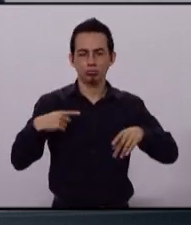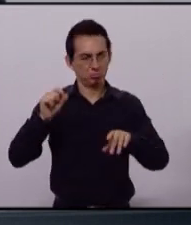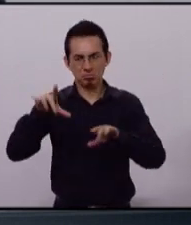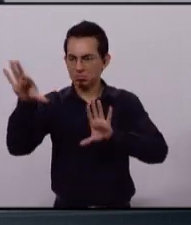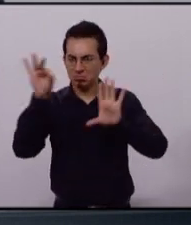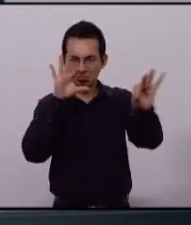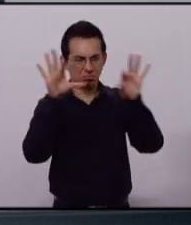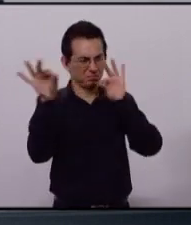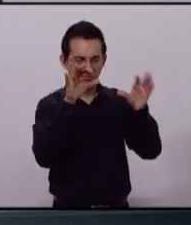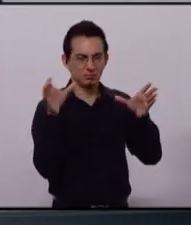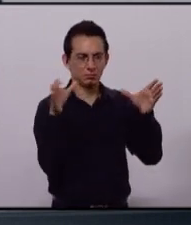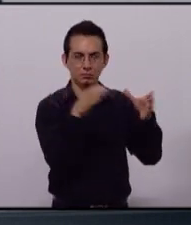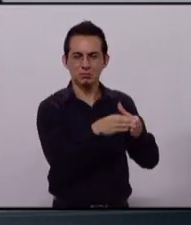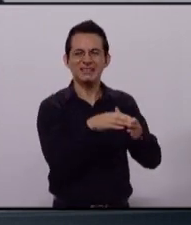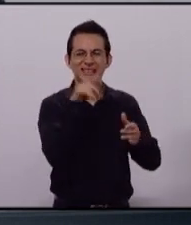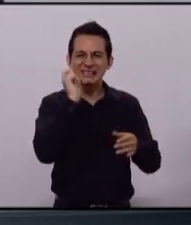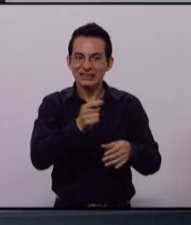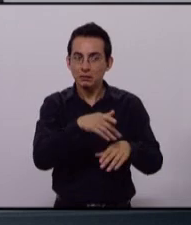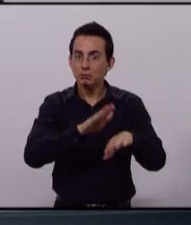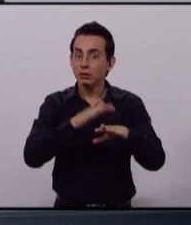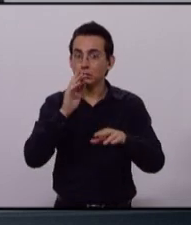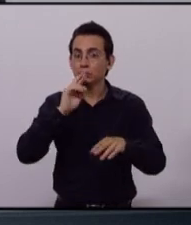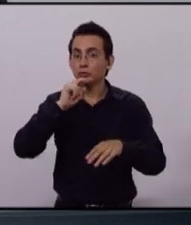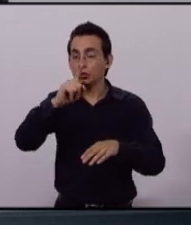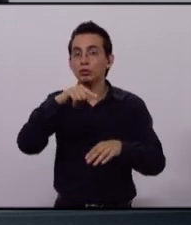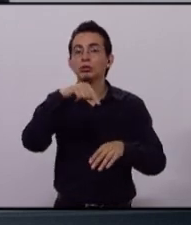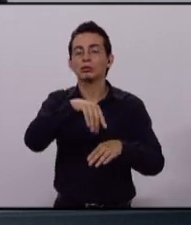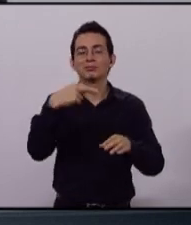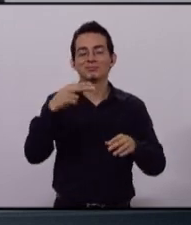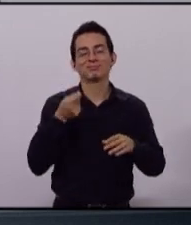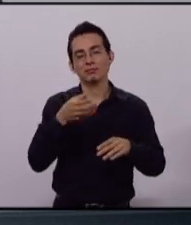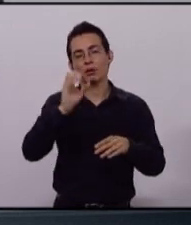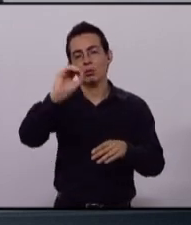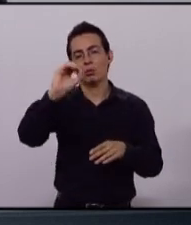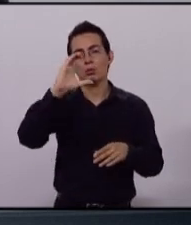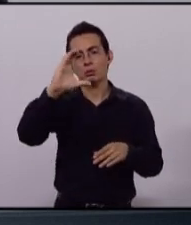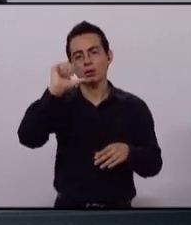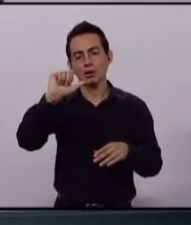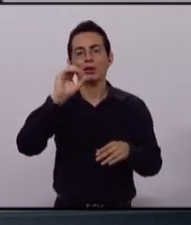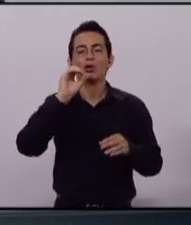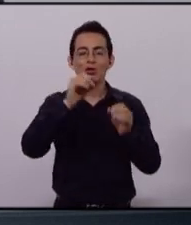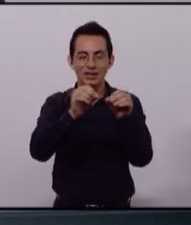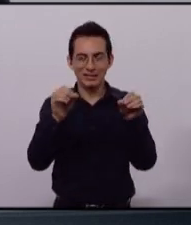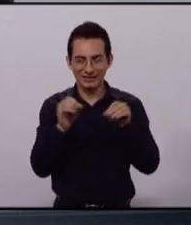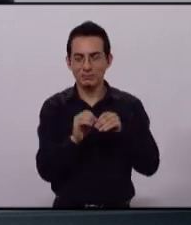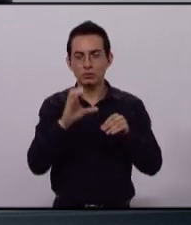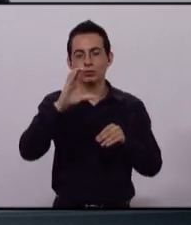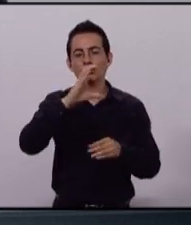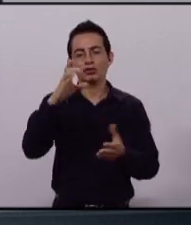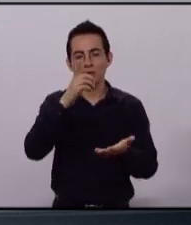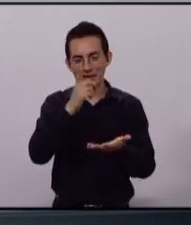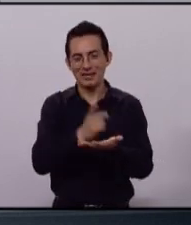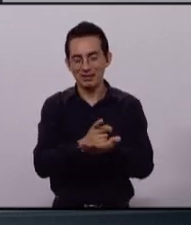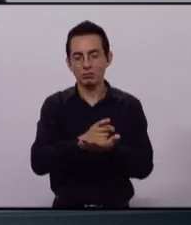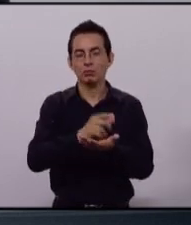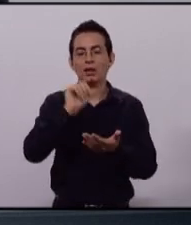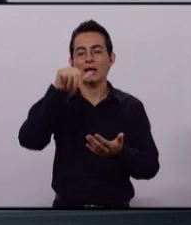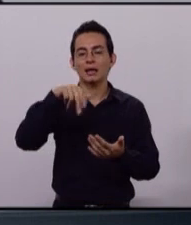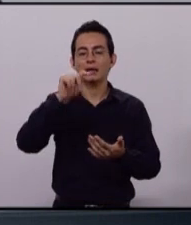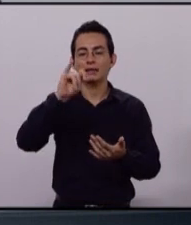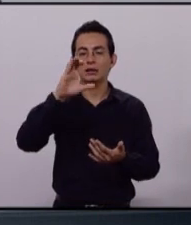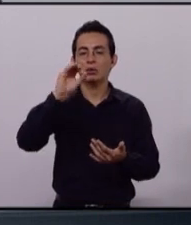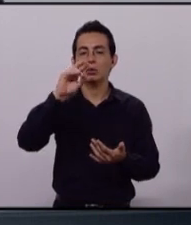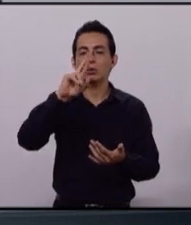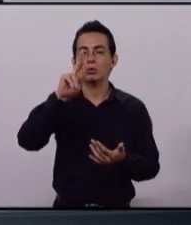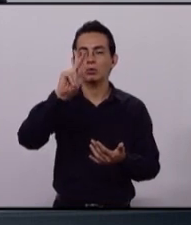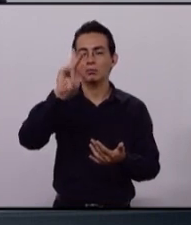Sí, así muy bien lo definimos como la OCA, la OCA, Organismo Ciudadano Anticorrupción. Este